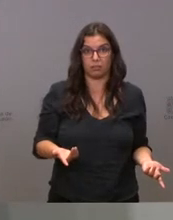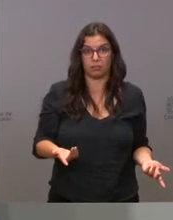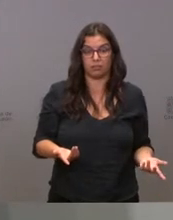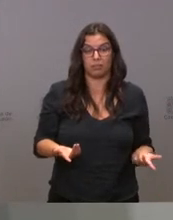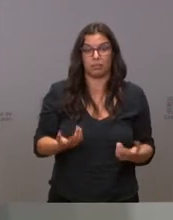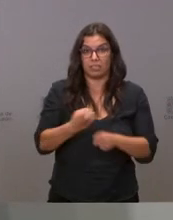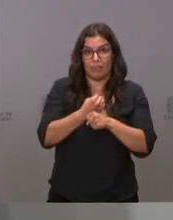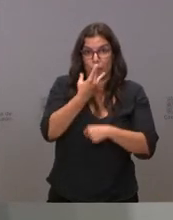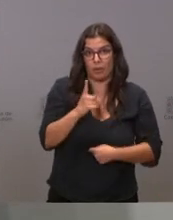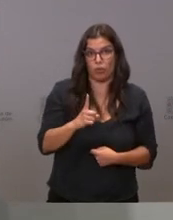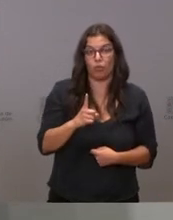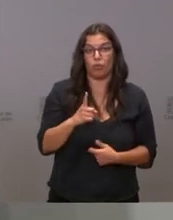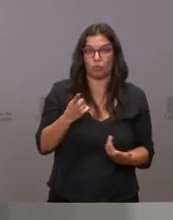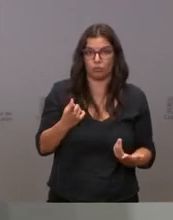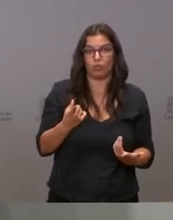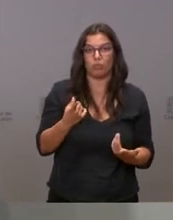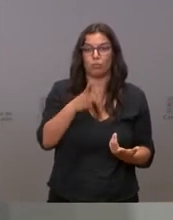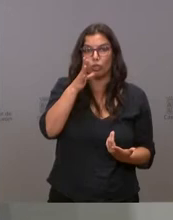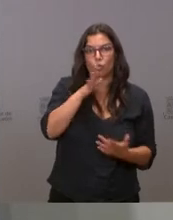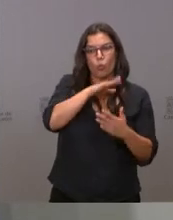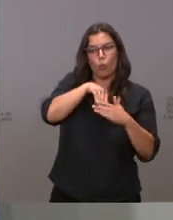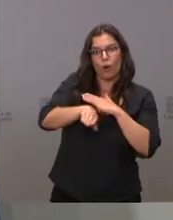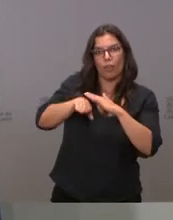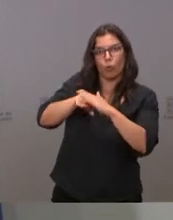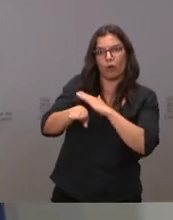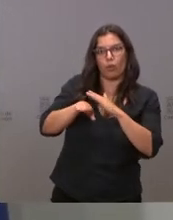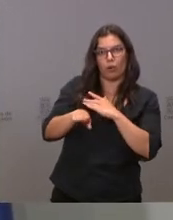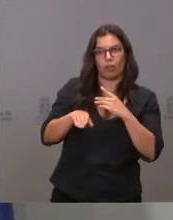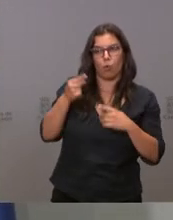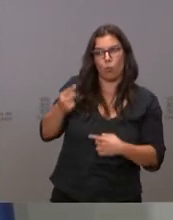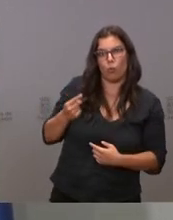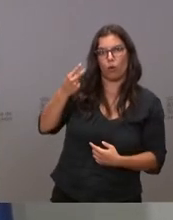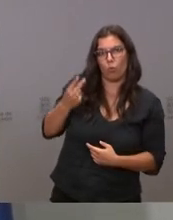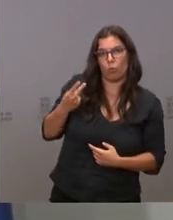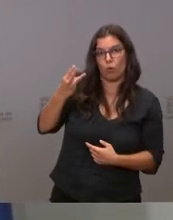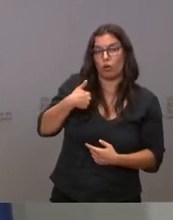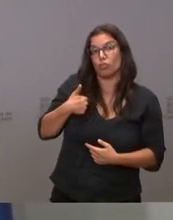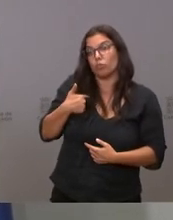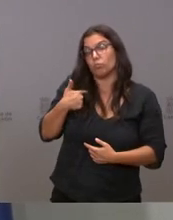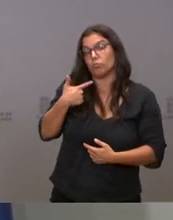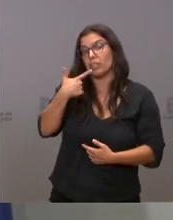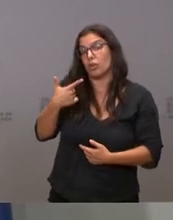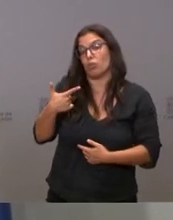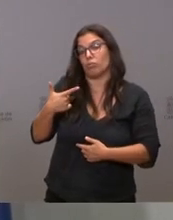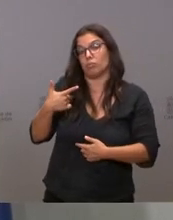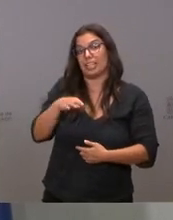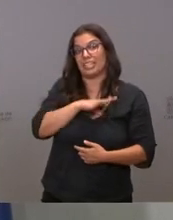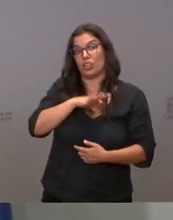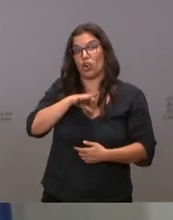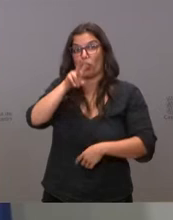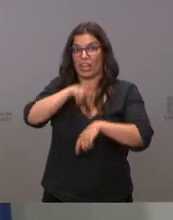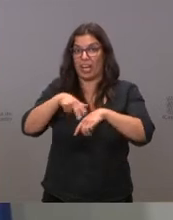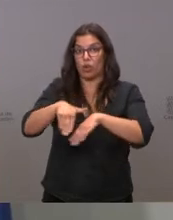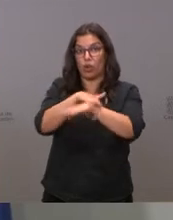el trabajo. Yo agradecería al señor delegado del gobierno que se ocupase,